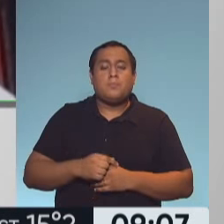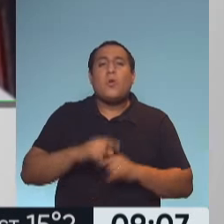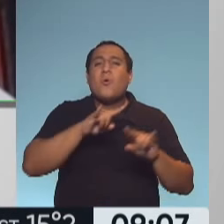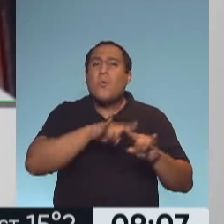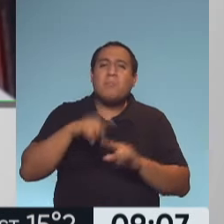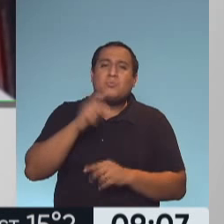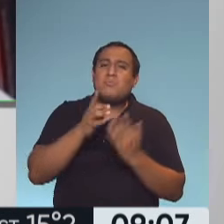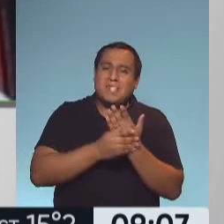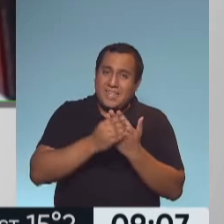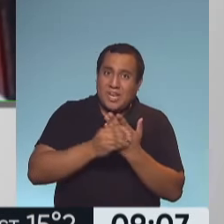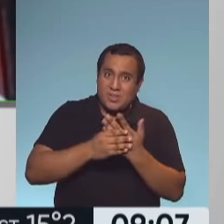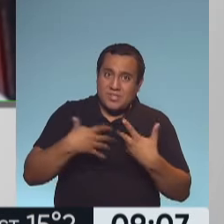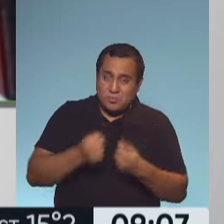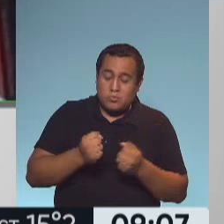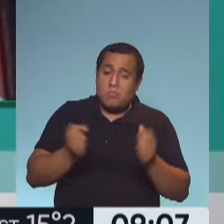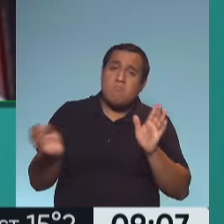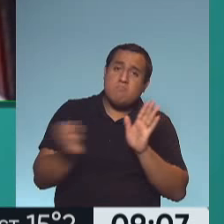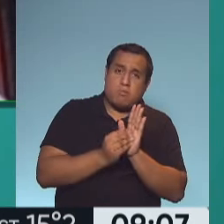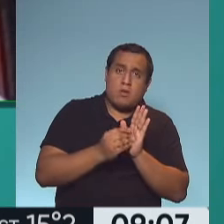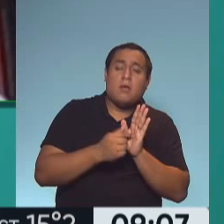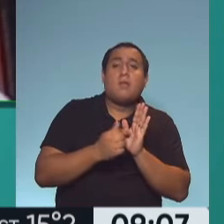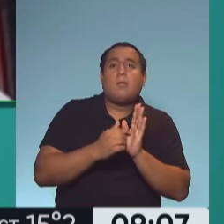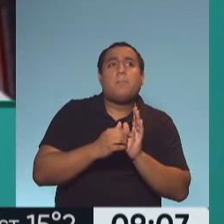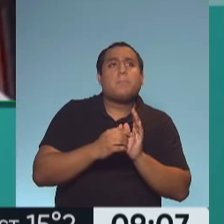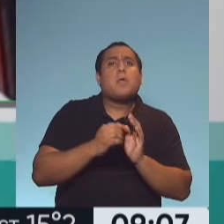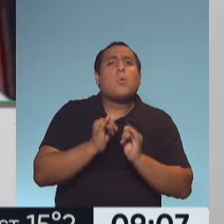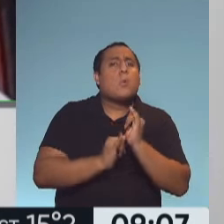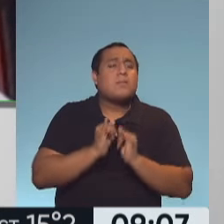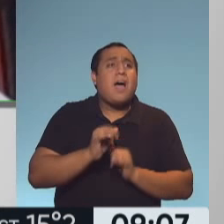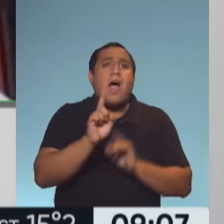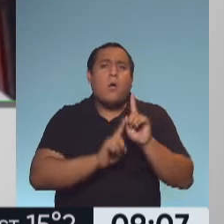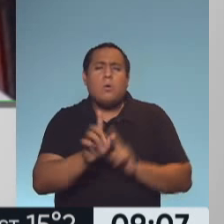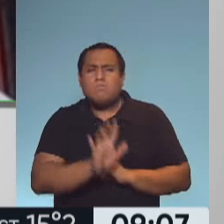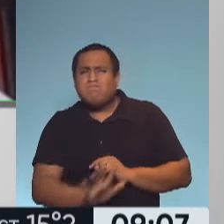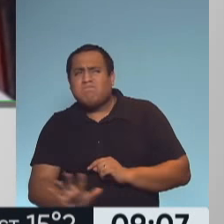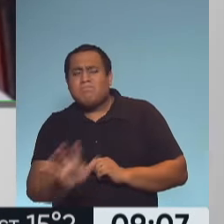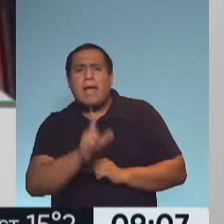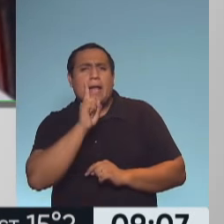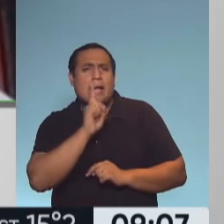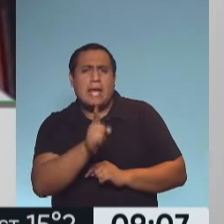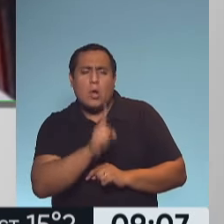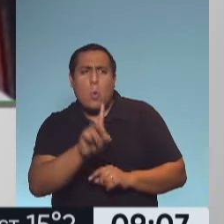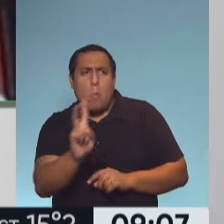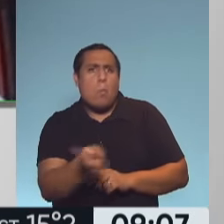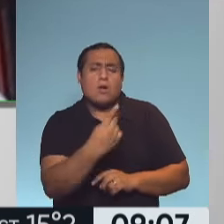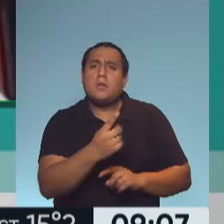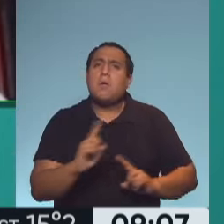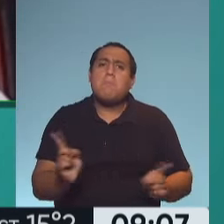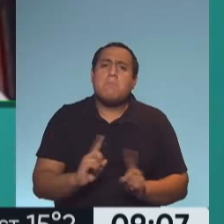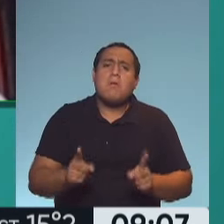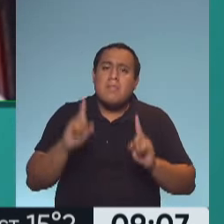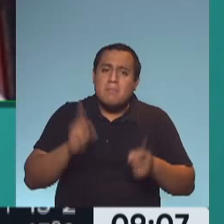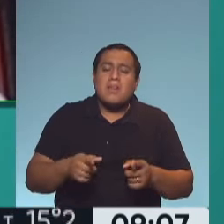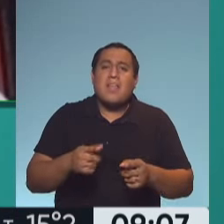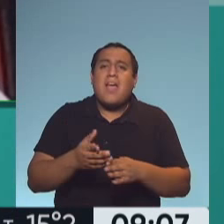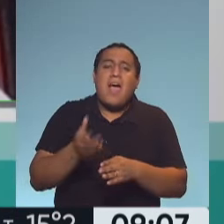web, no hay ningún caso de sospecha de riesgo de mayor muerte. Y tampoco en los estudios